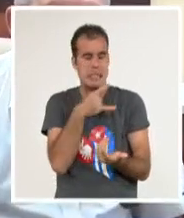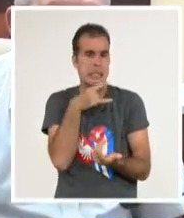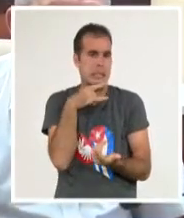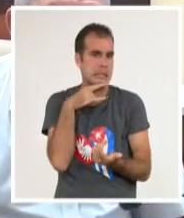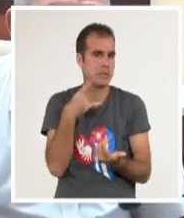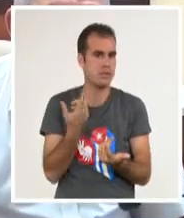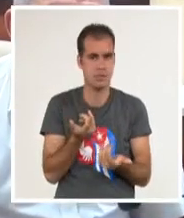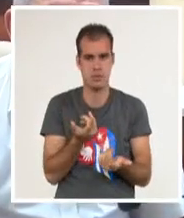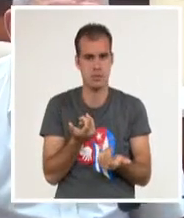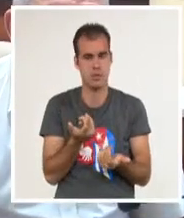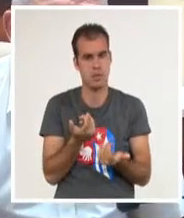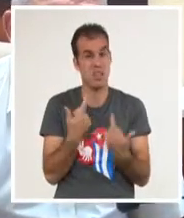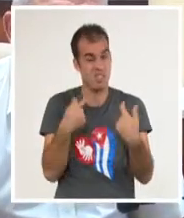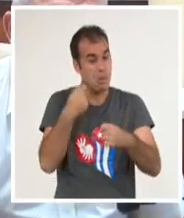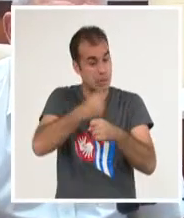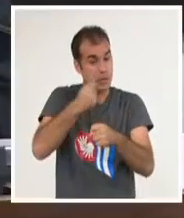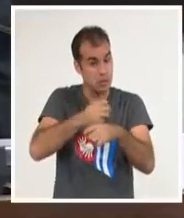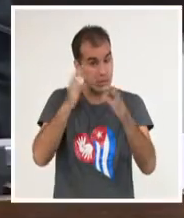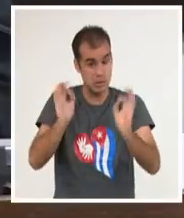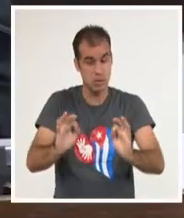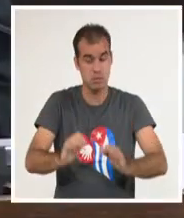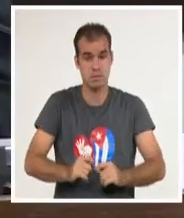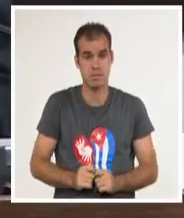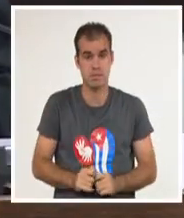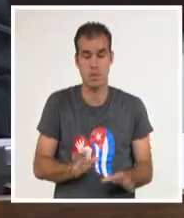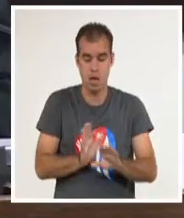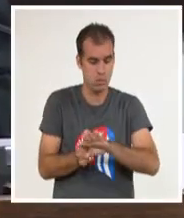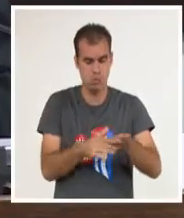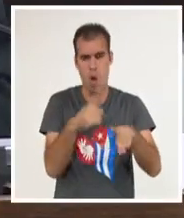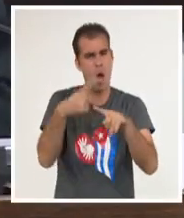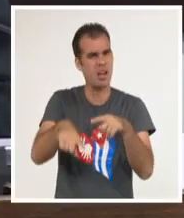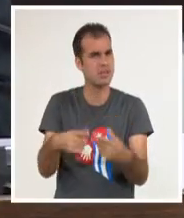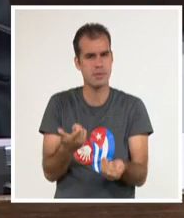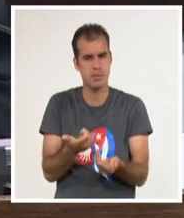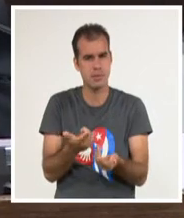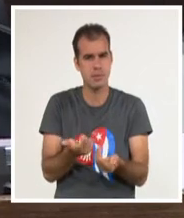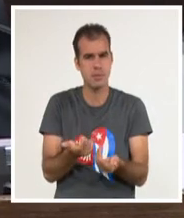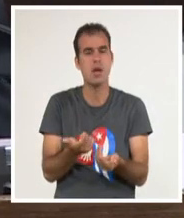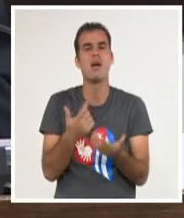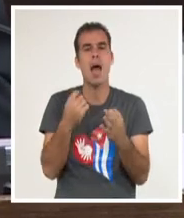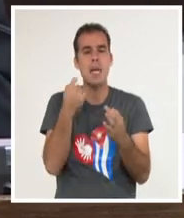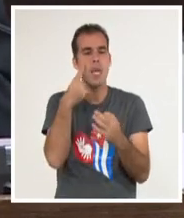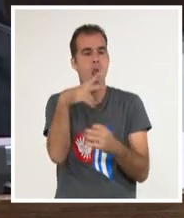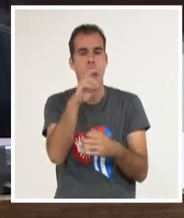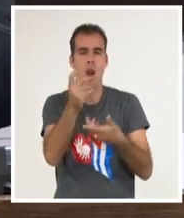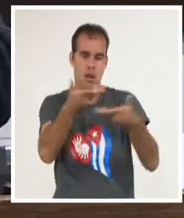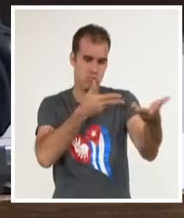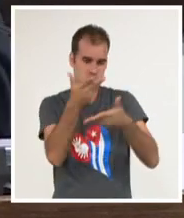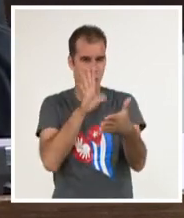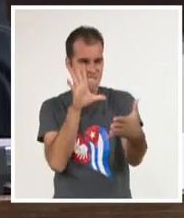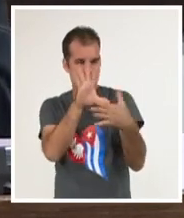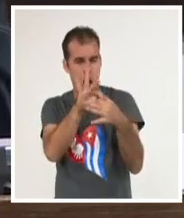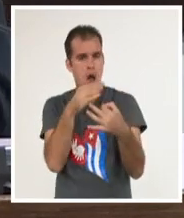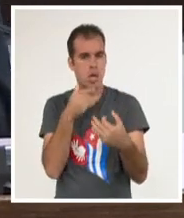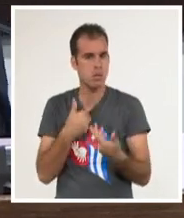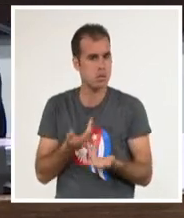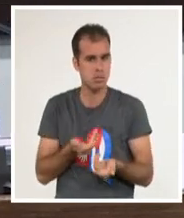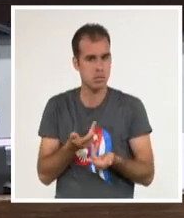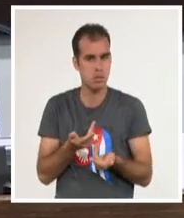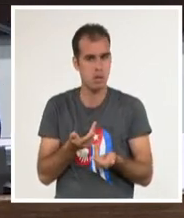que ver cómo consolidamos eso. Y por otra parte, la búsqueda de nuevos negocios. A partir de qué